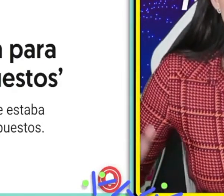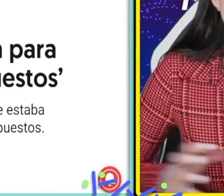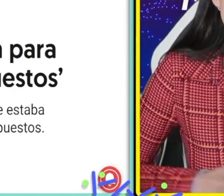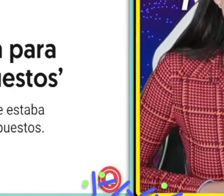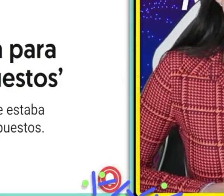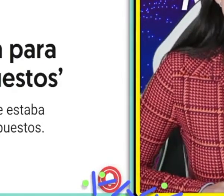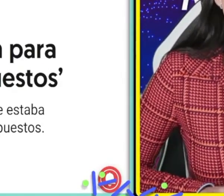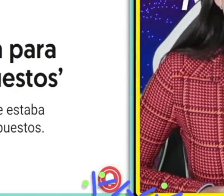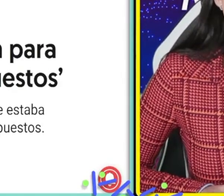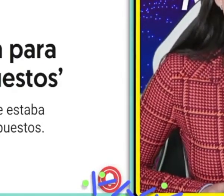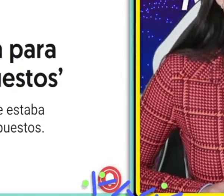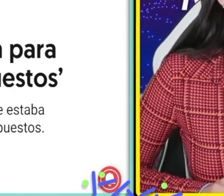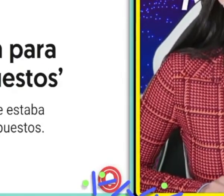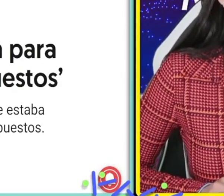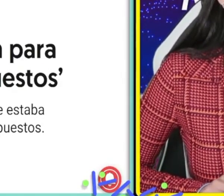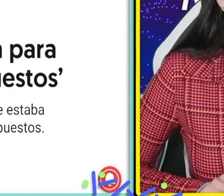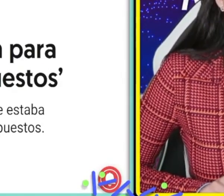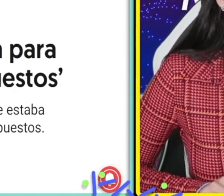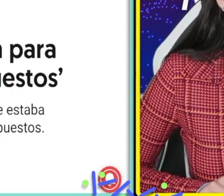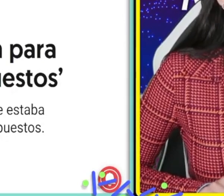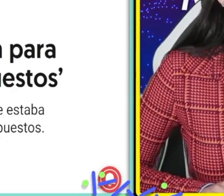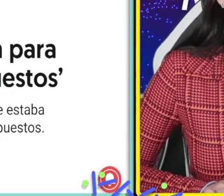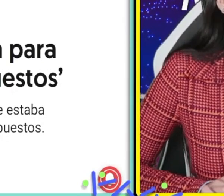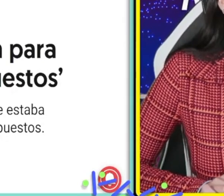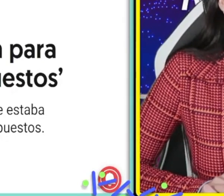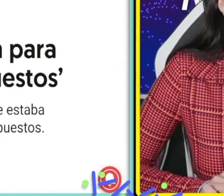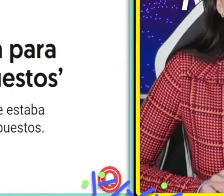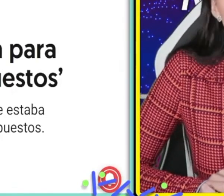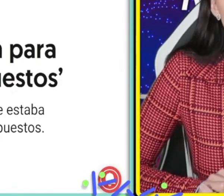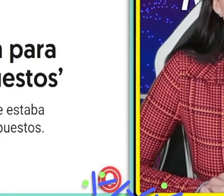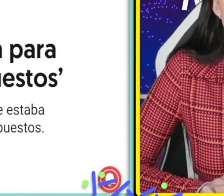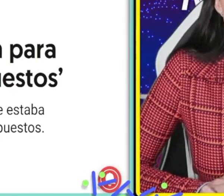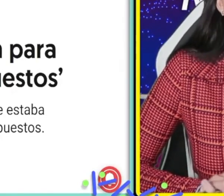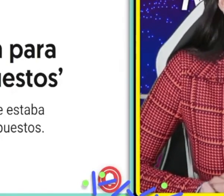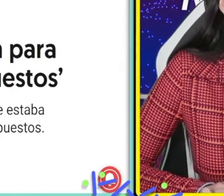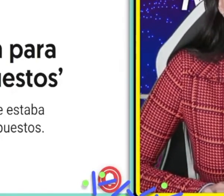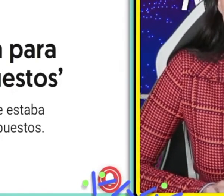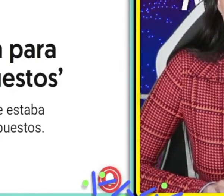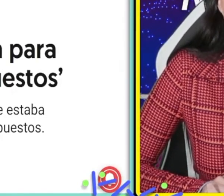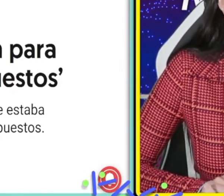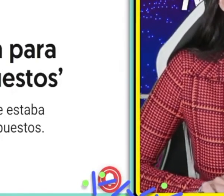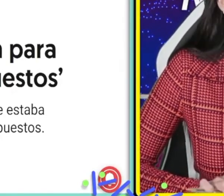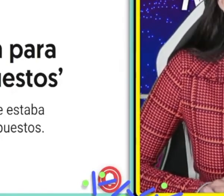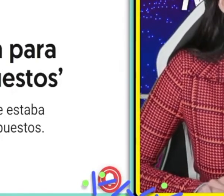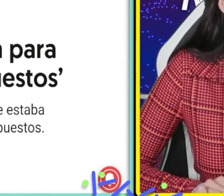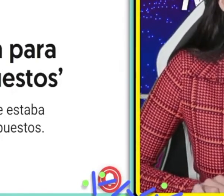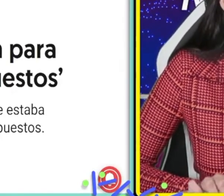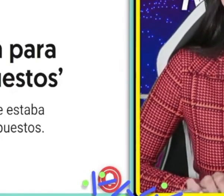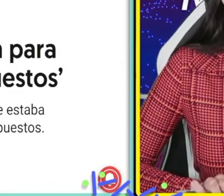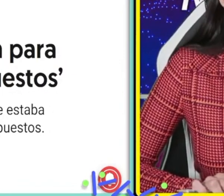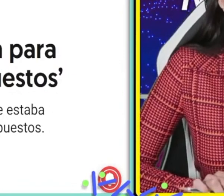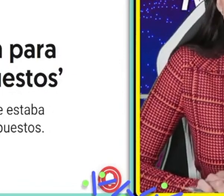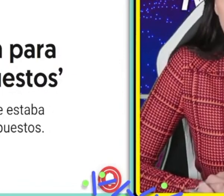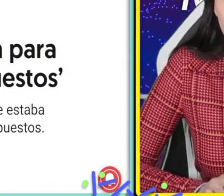todas sus letras, ellos mismos están provocando con Rusia y que el presidente Vladimir Putin ha dicho, a